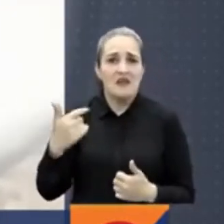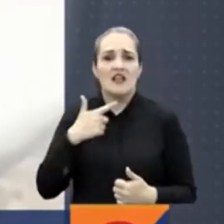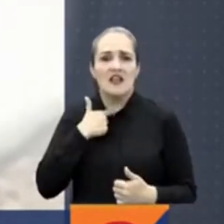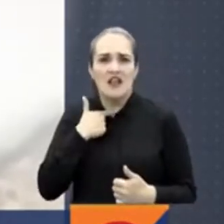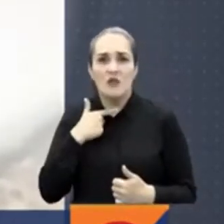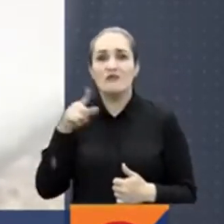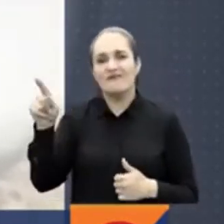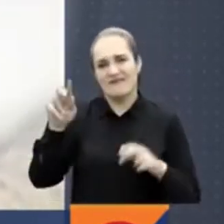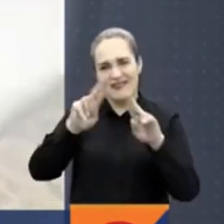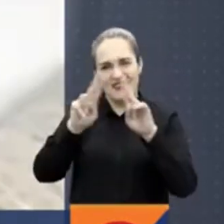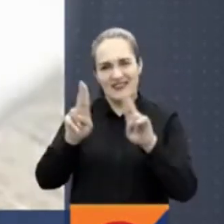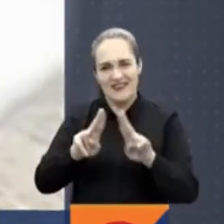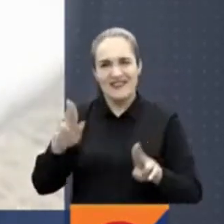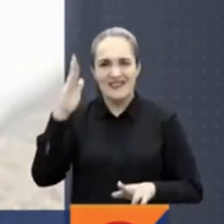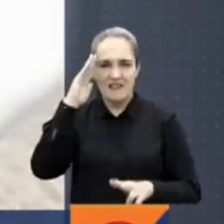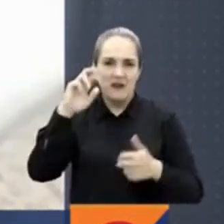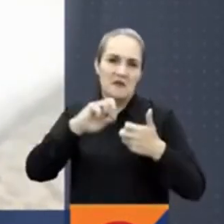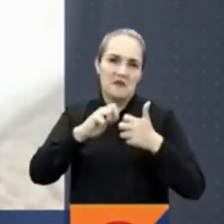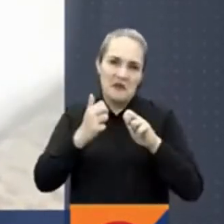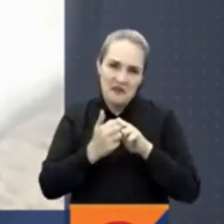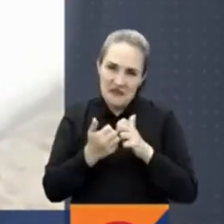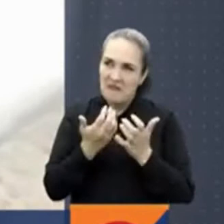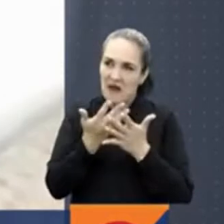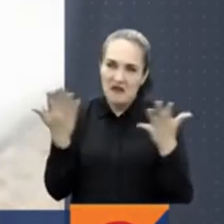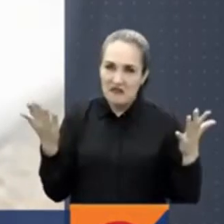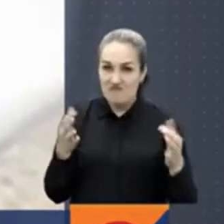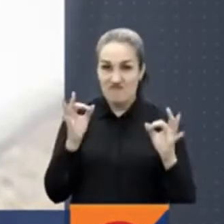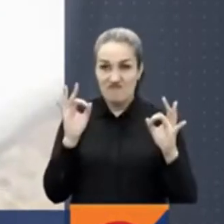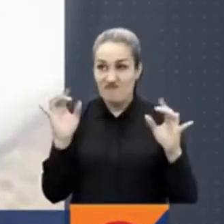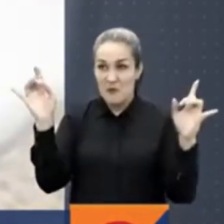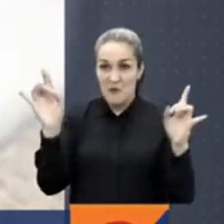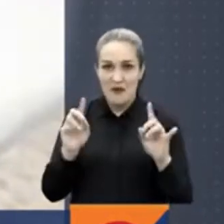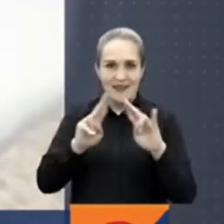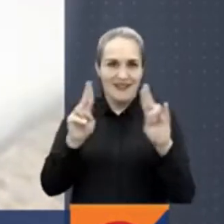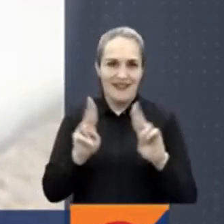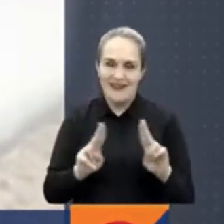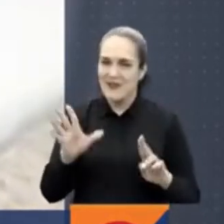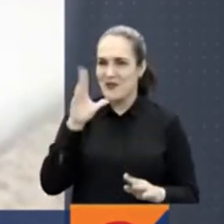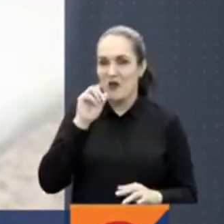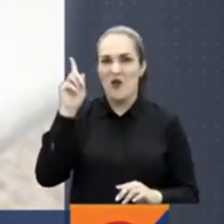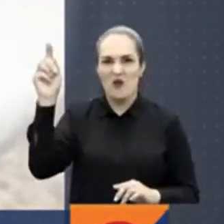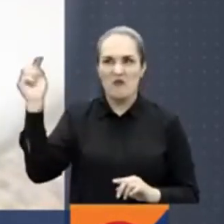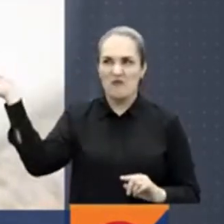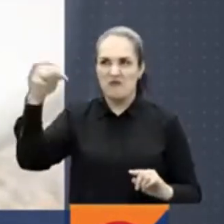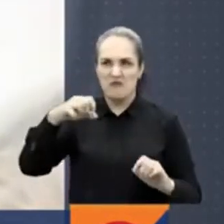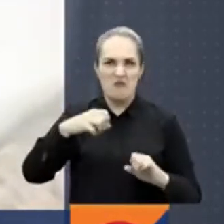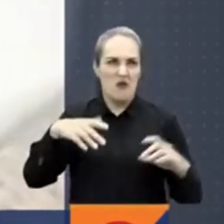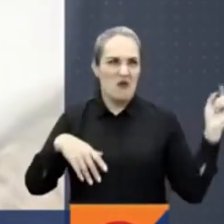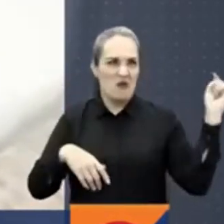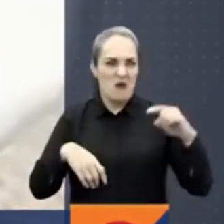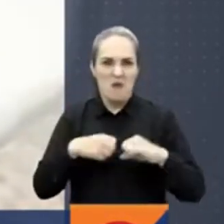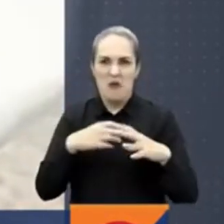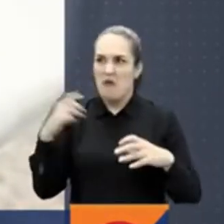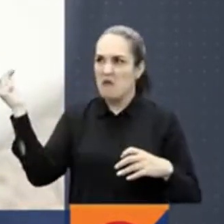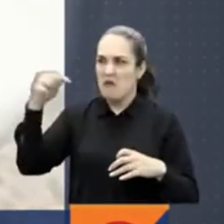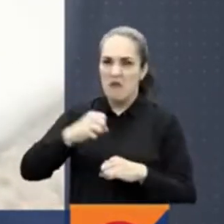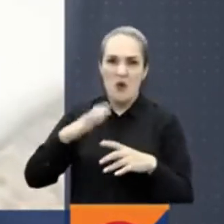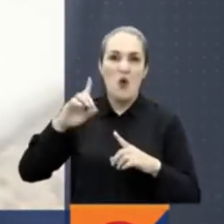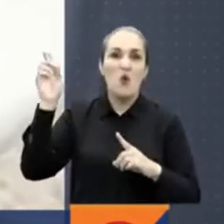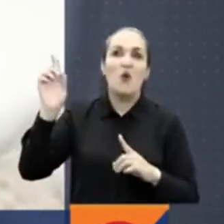datos allá, el uso de internet es limitado, pues porque por los teléfonos móviles se puede detectar la